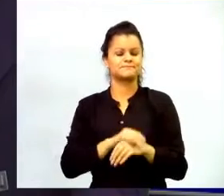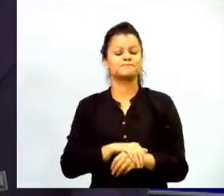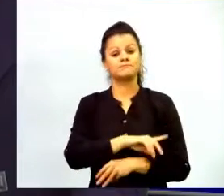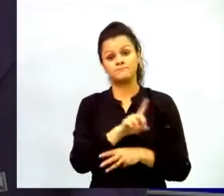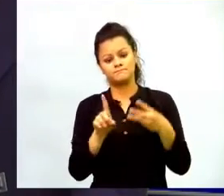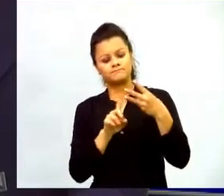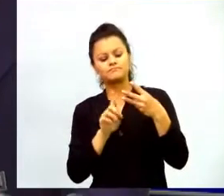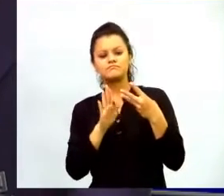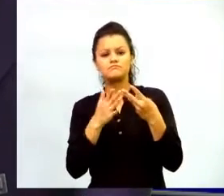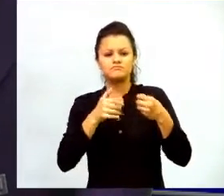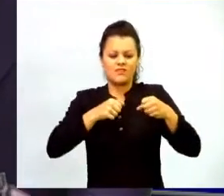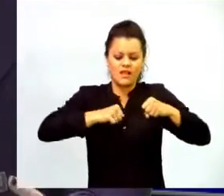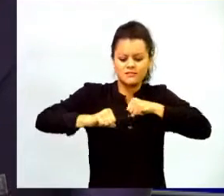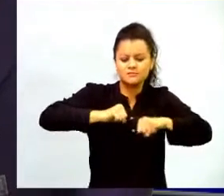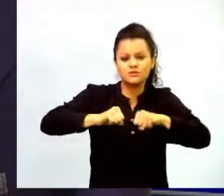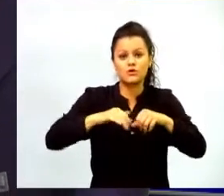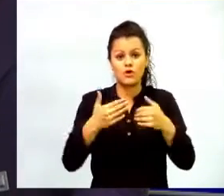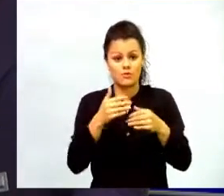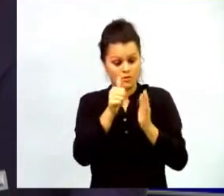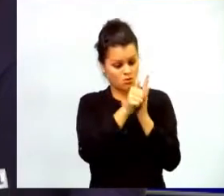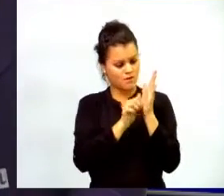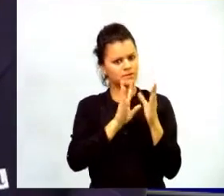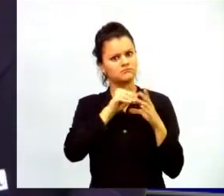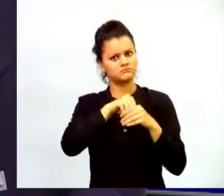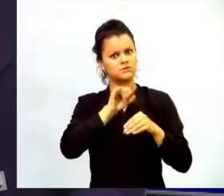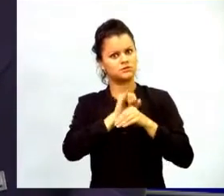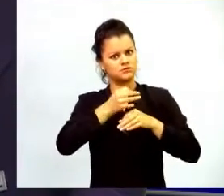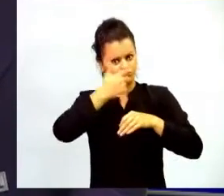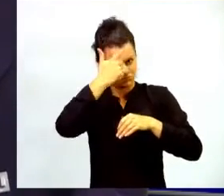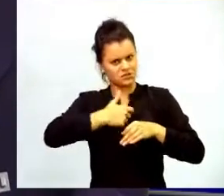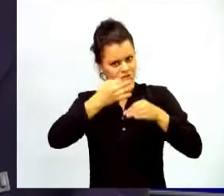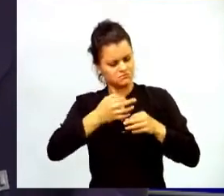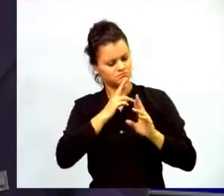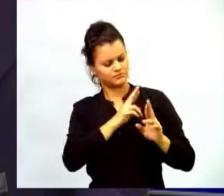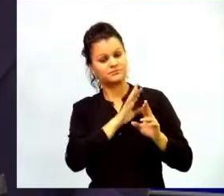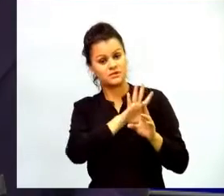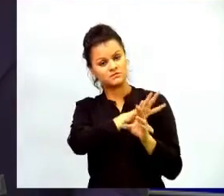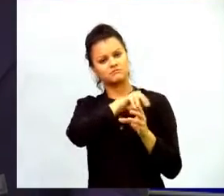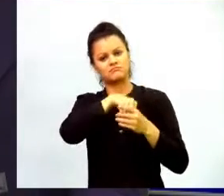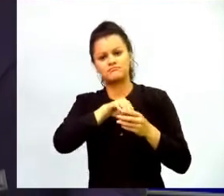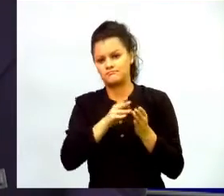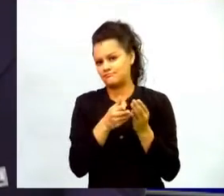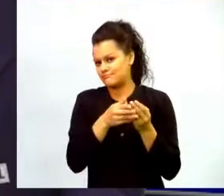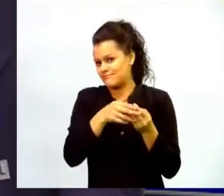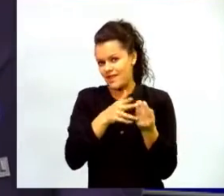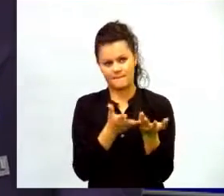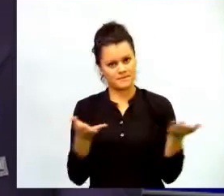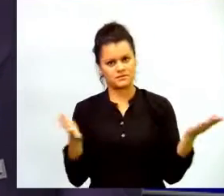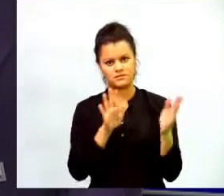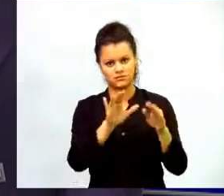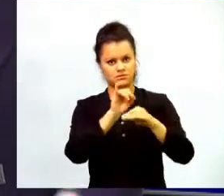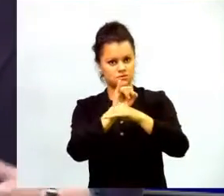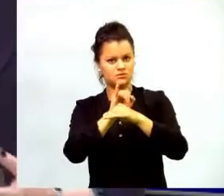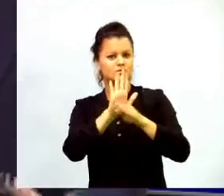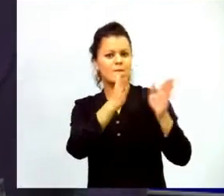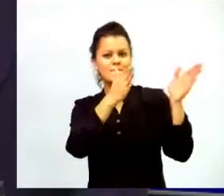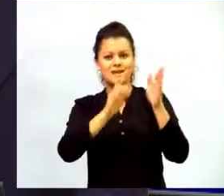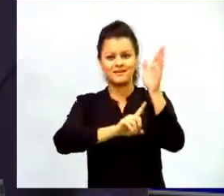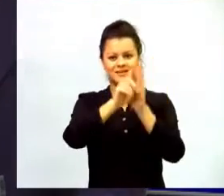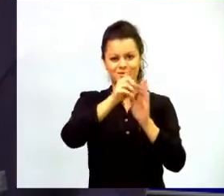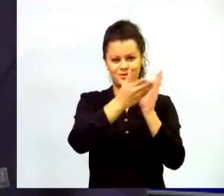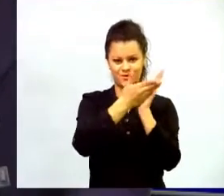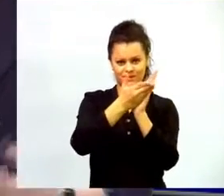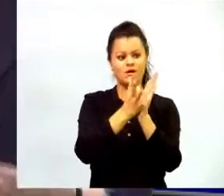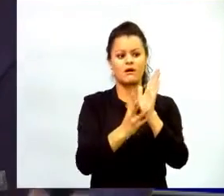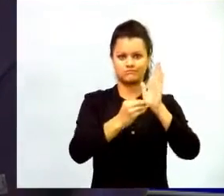realmente estos programas? Tienen que ser parte de todas las herramientas de las instituciones educativas, de su plan de desarrollo educativo, de su